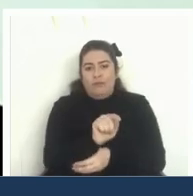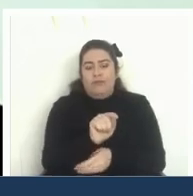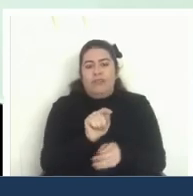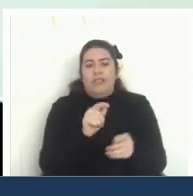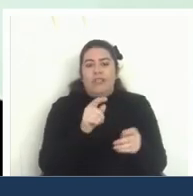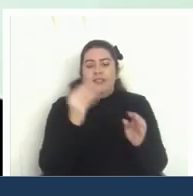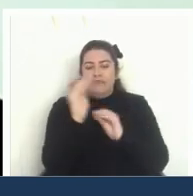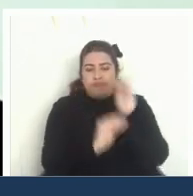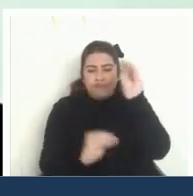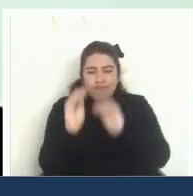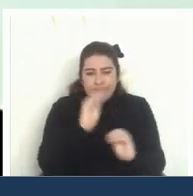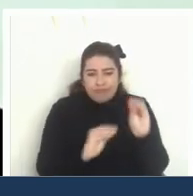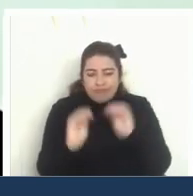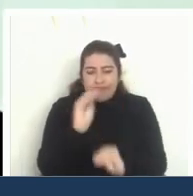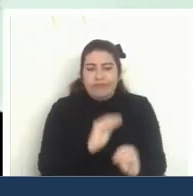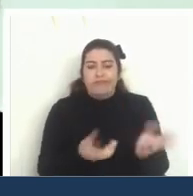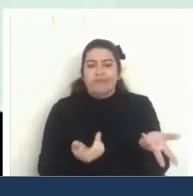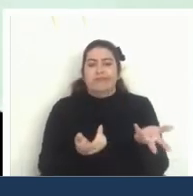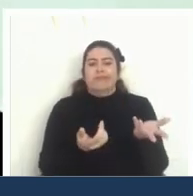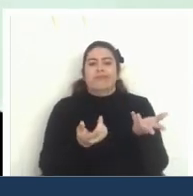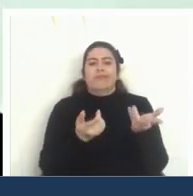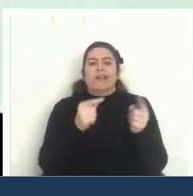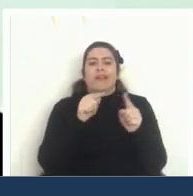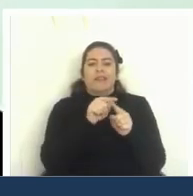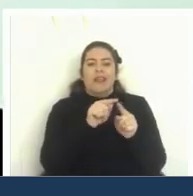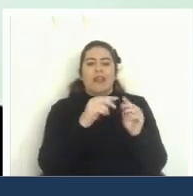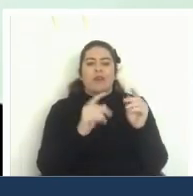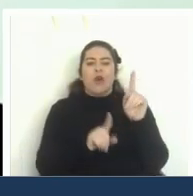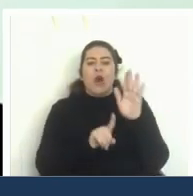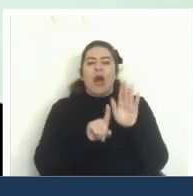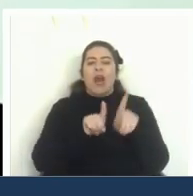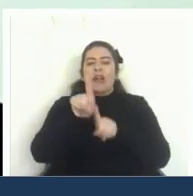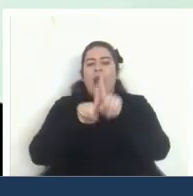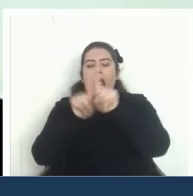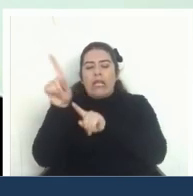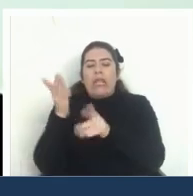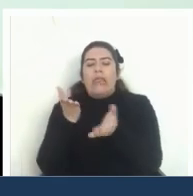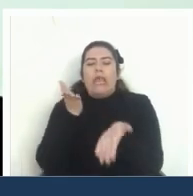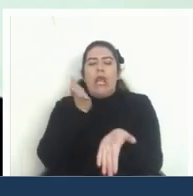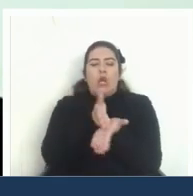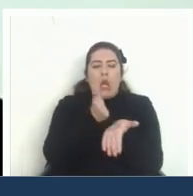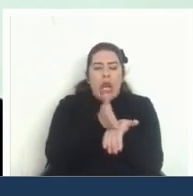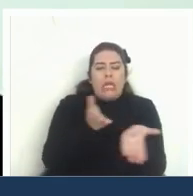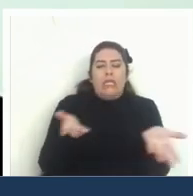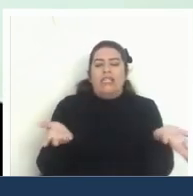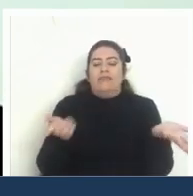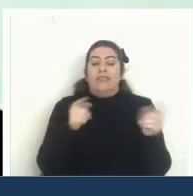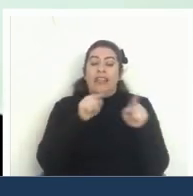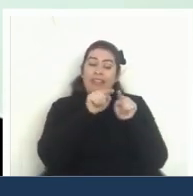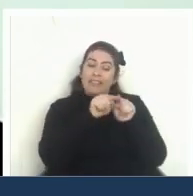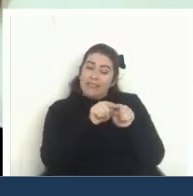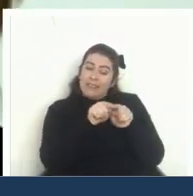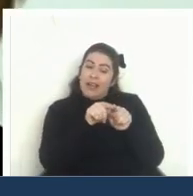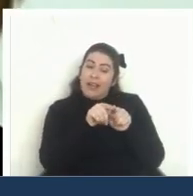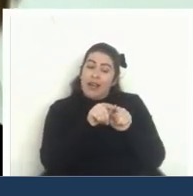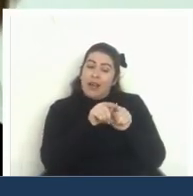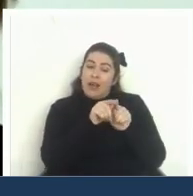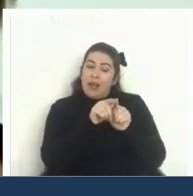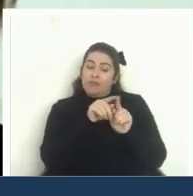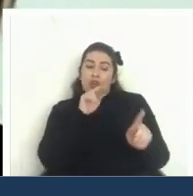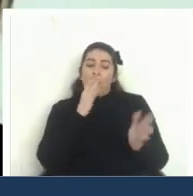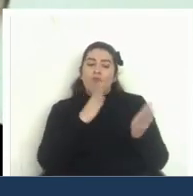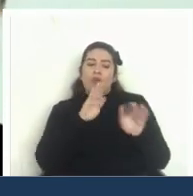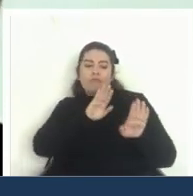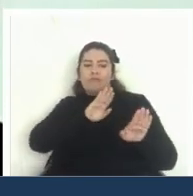en eso evitar que hagan estos rankings de colegios cómo desde de ese lugar se puede apoyar